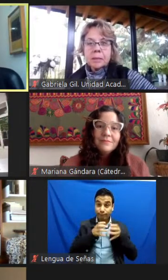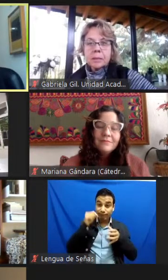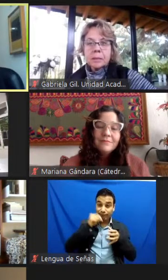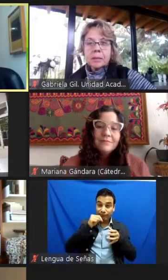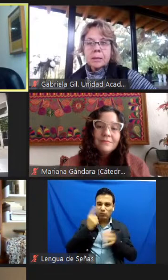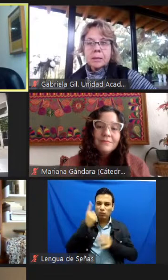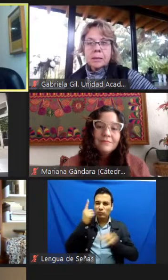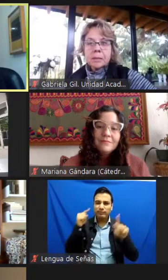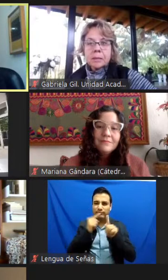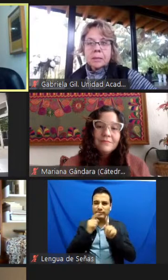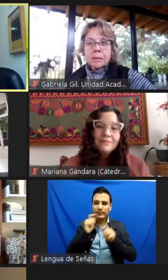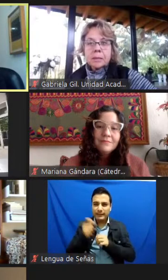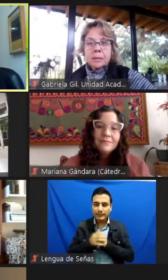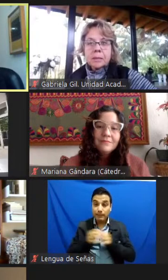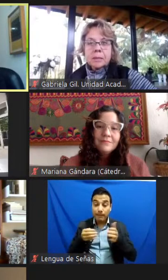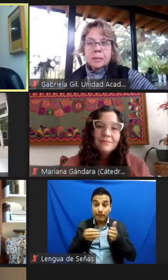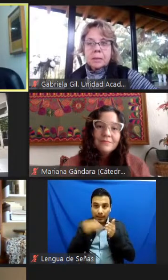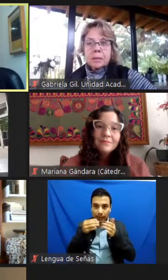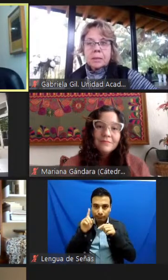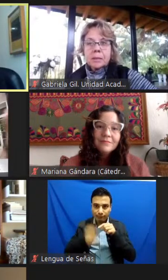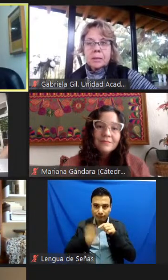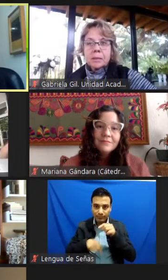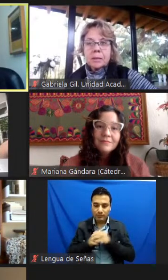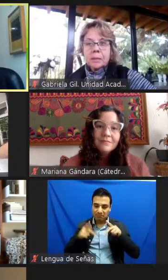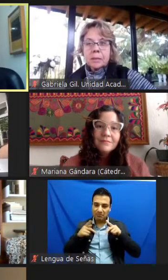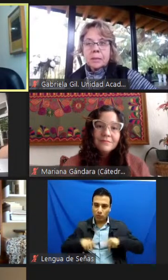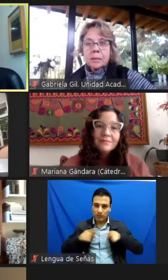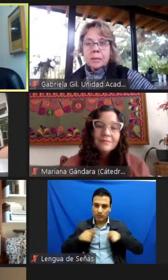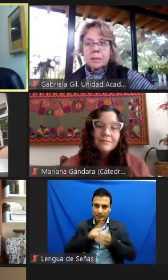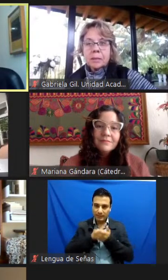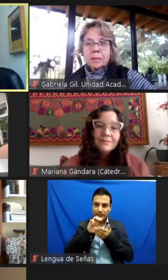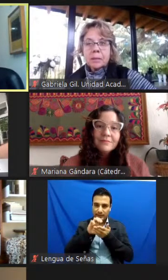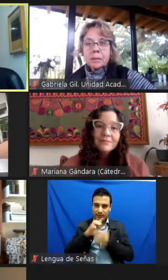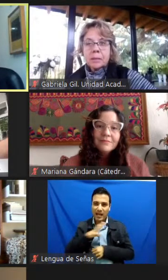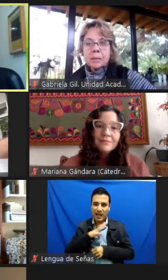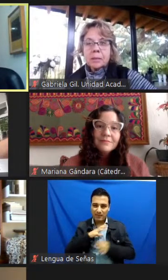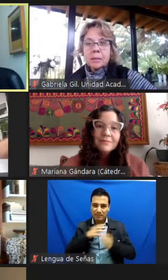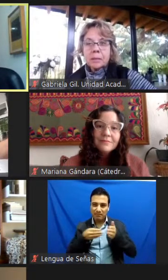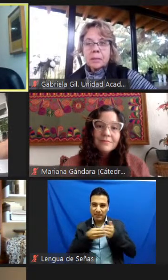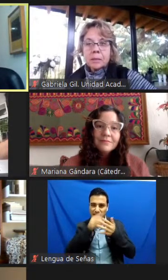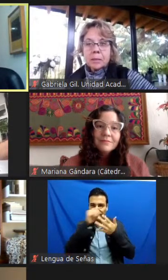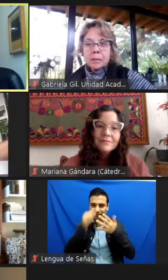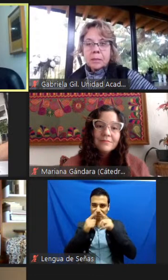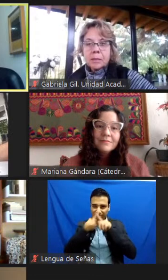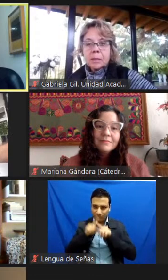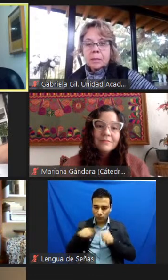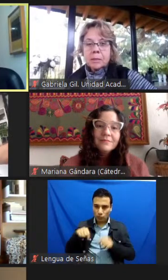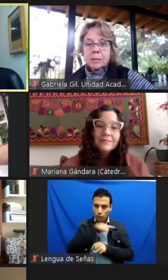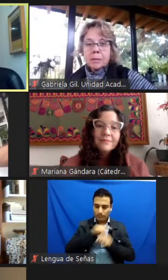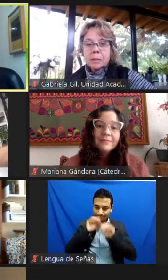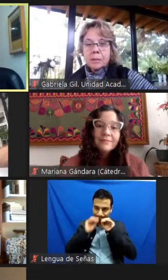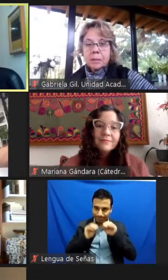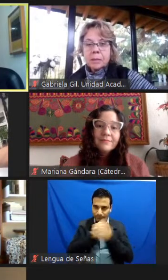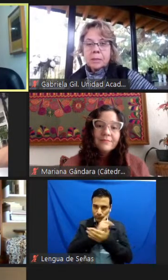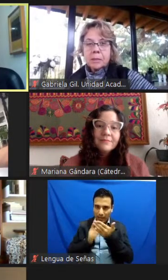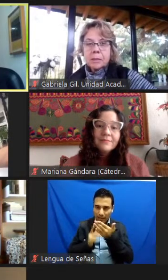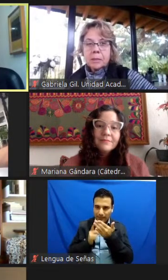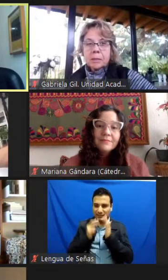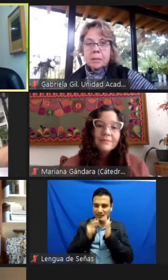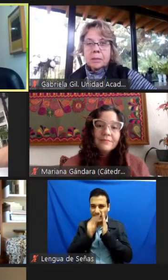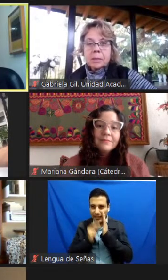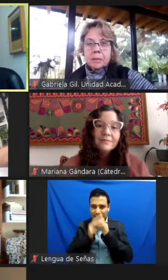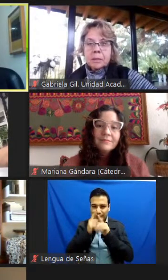y desmantelar las barreras que enfrentan las personas con discapacidad dentro de nuestros programas, dentro de nuestras políticas y dentro de nuestras comunicaciones,